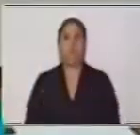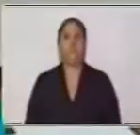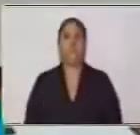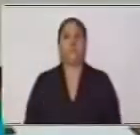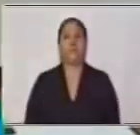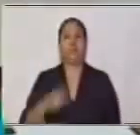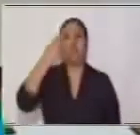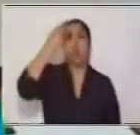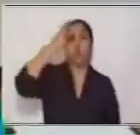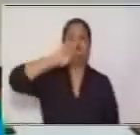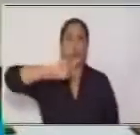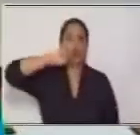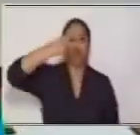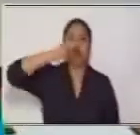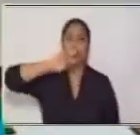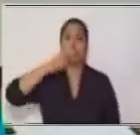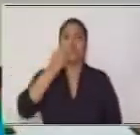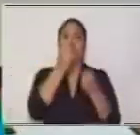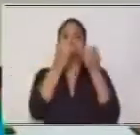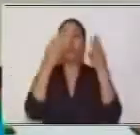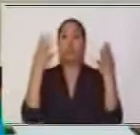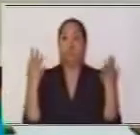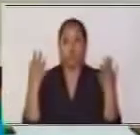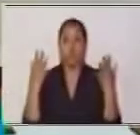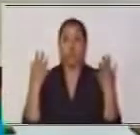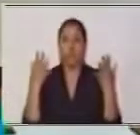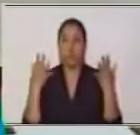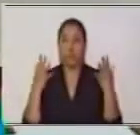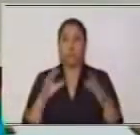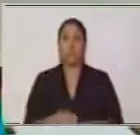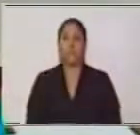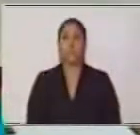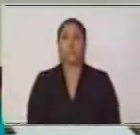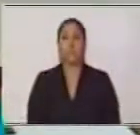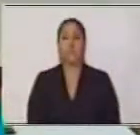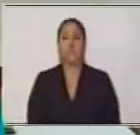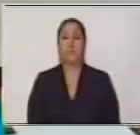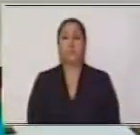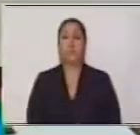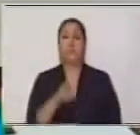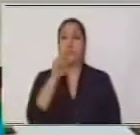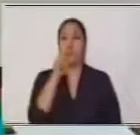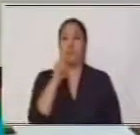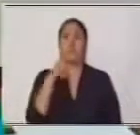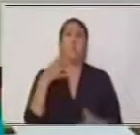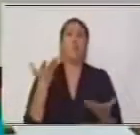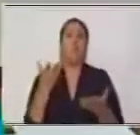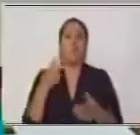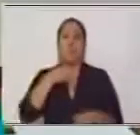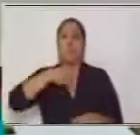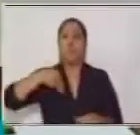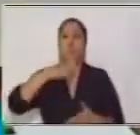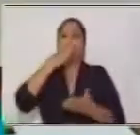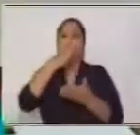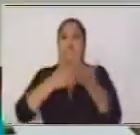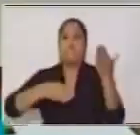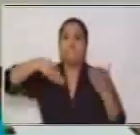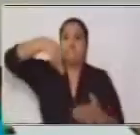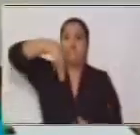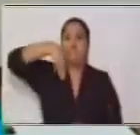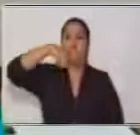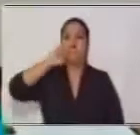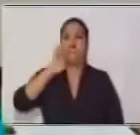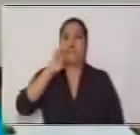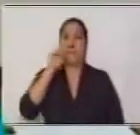los dos números que están aquí en medio, se llaman medios, y los que están acá,